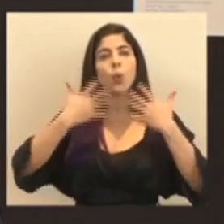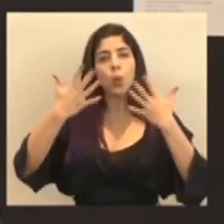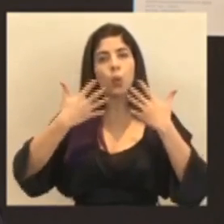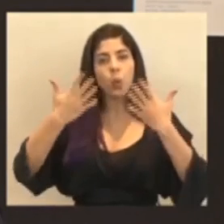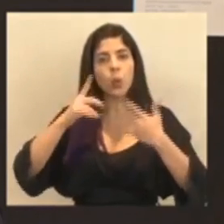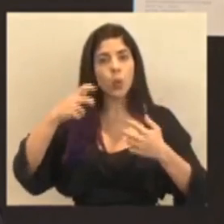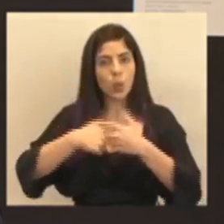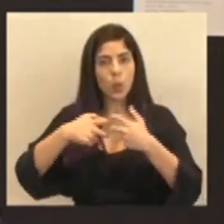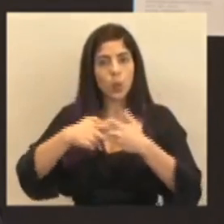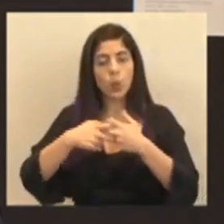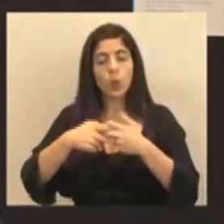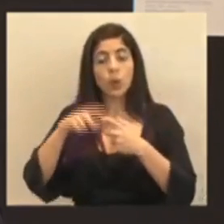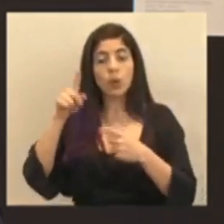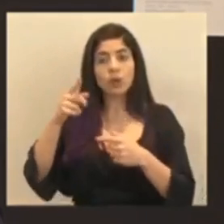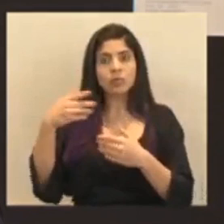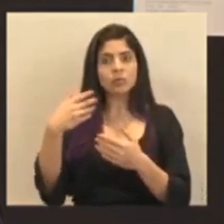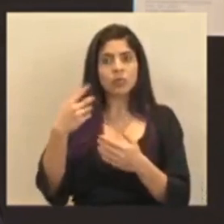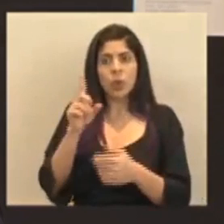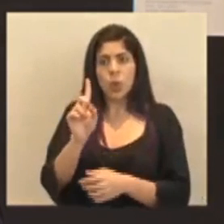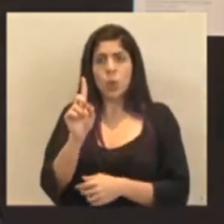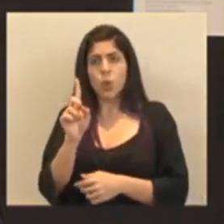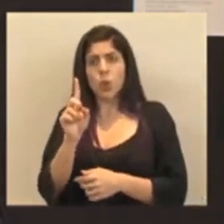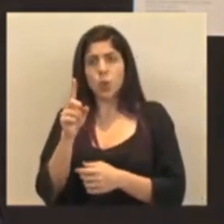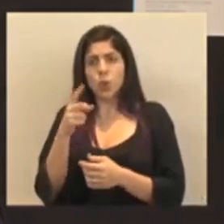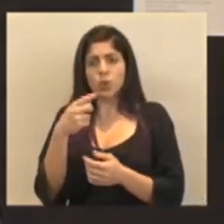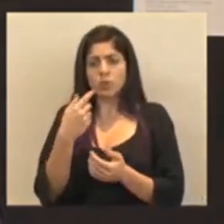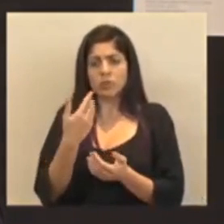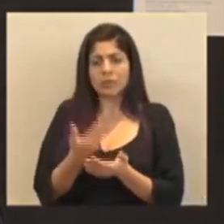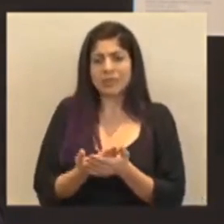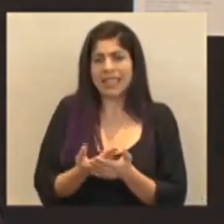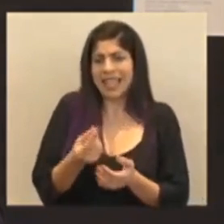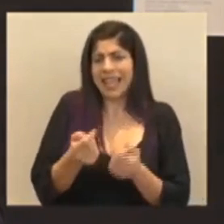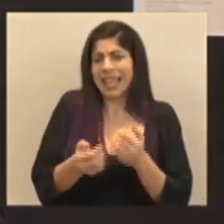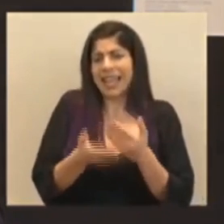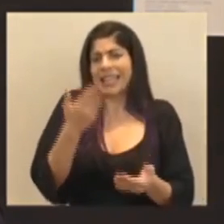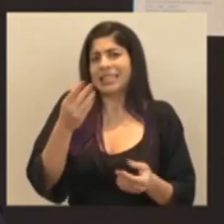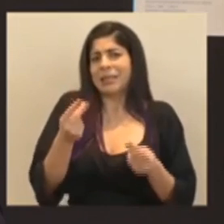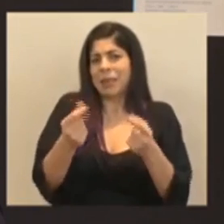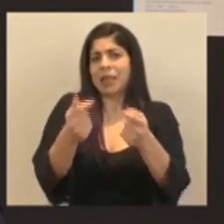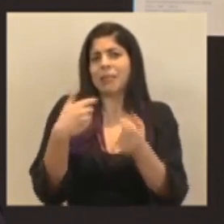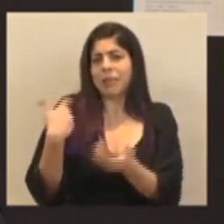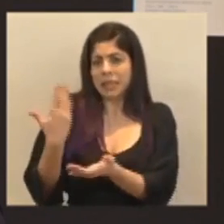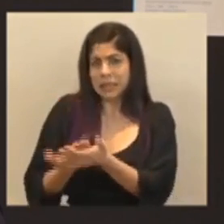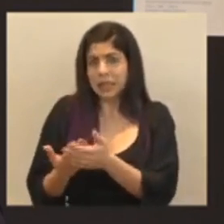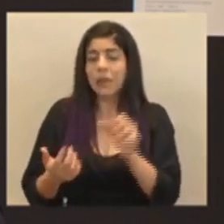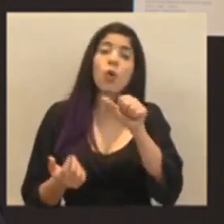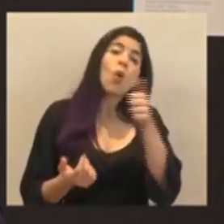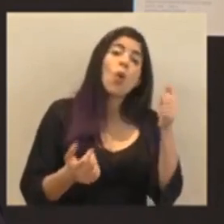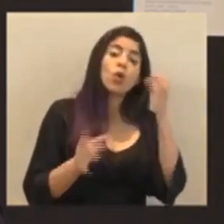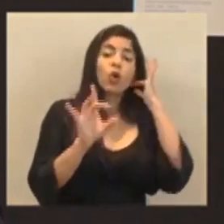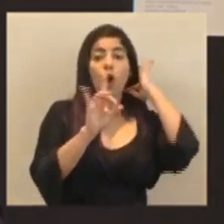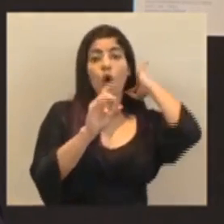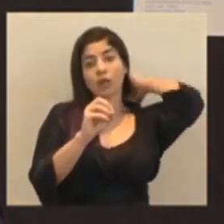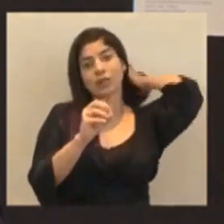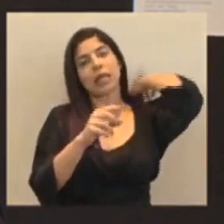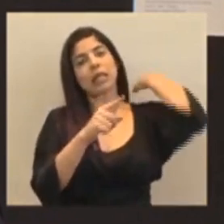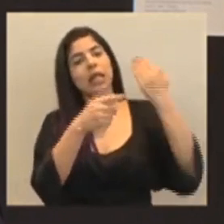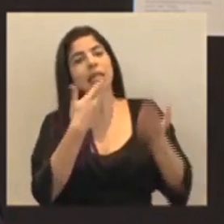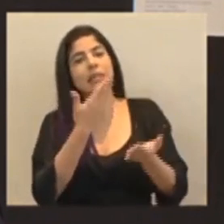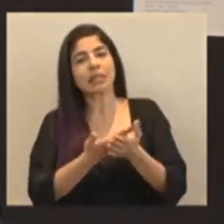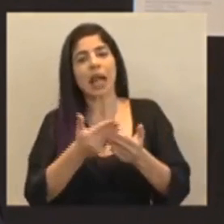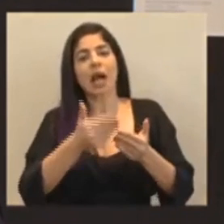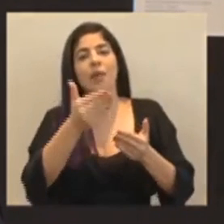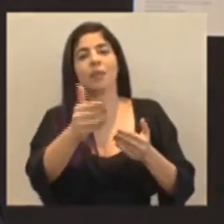cuales uno ingresará casi que de inmediato, y los otros 80 ingresarán en